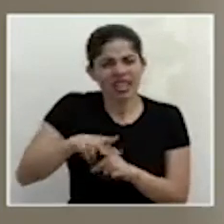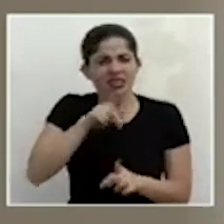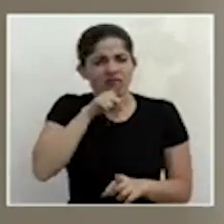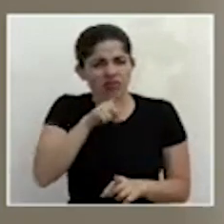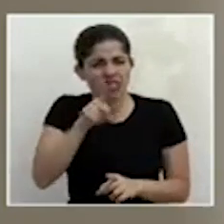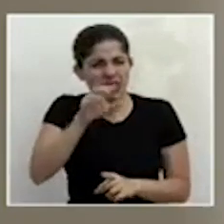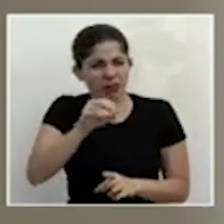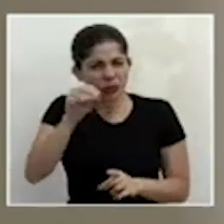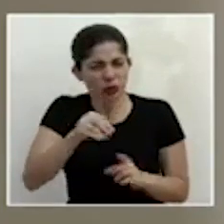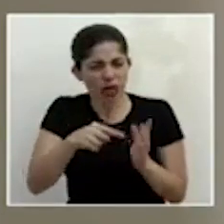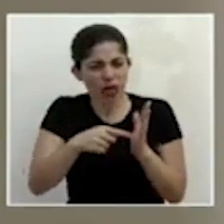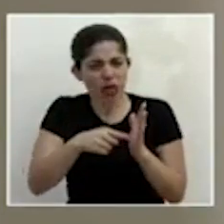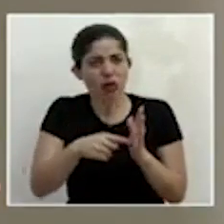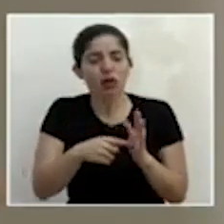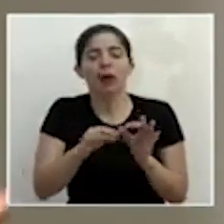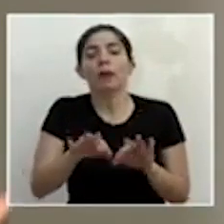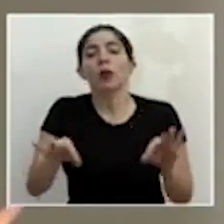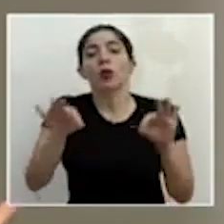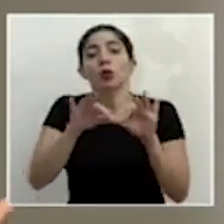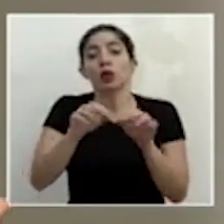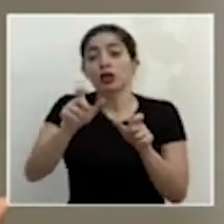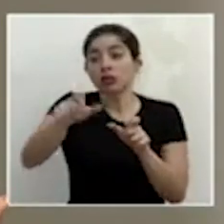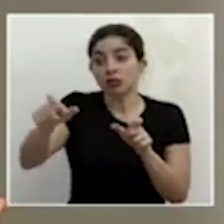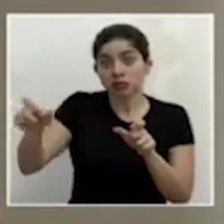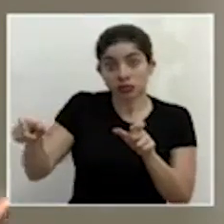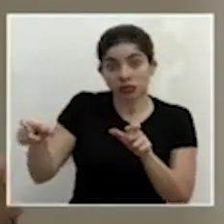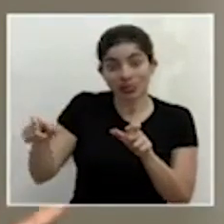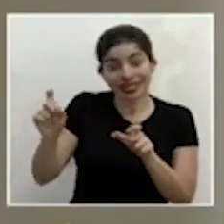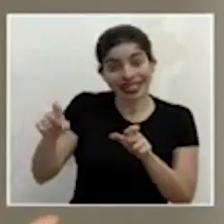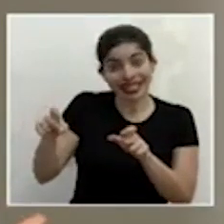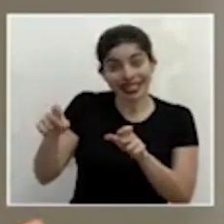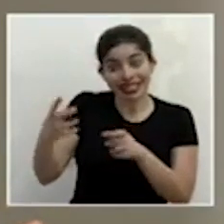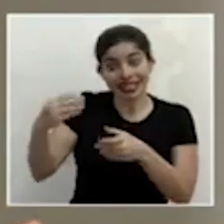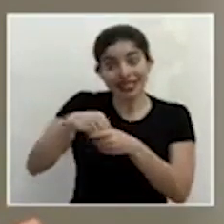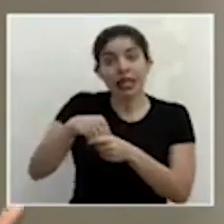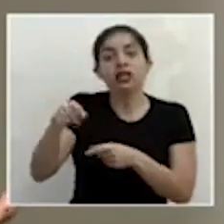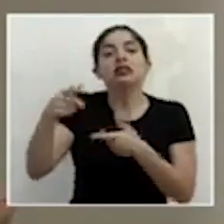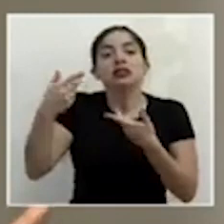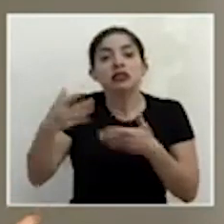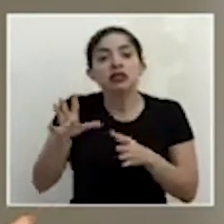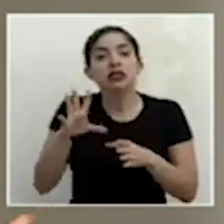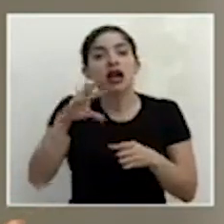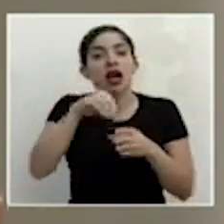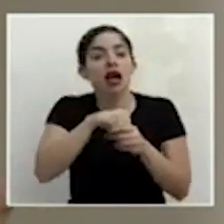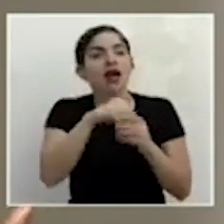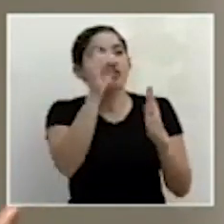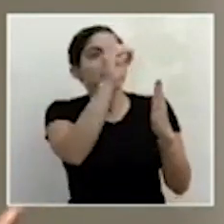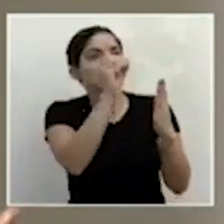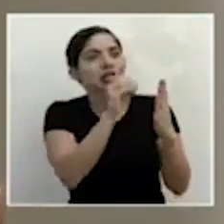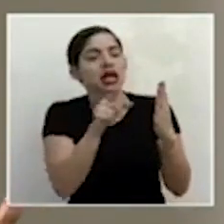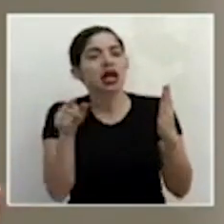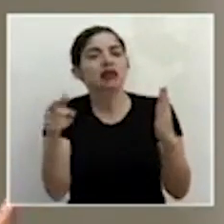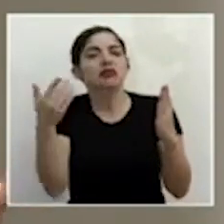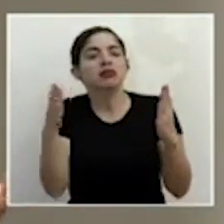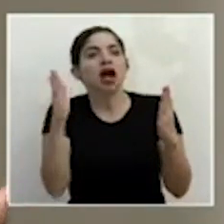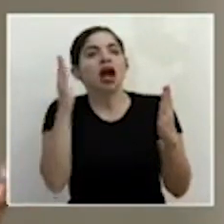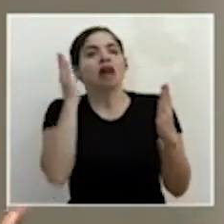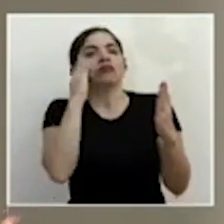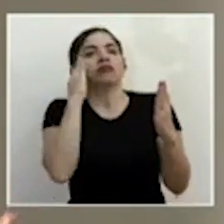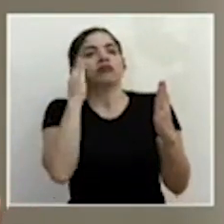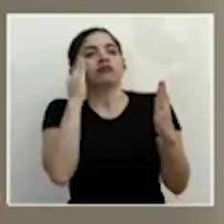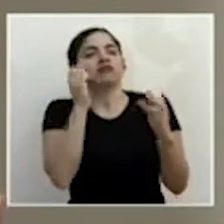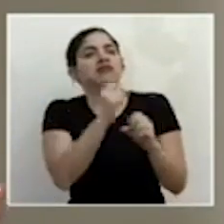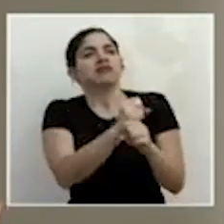es fundamental pues que los actores que tienen que implementarlas hayan participado en su diseño y estén plenamente